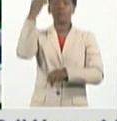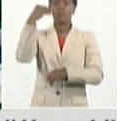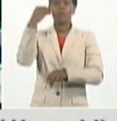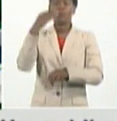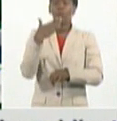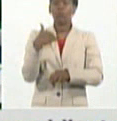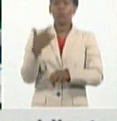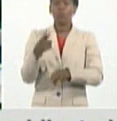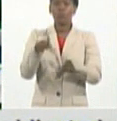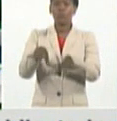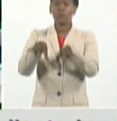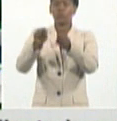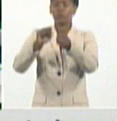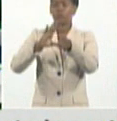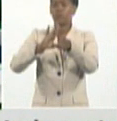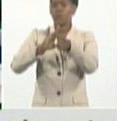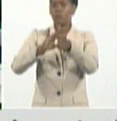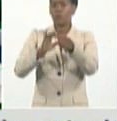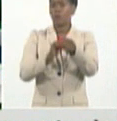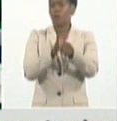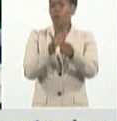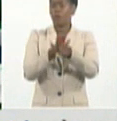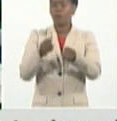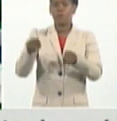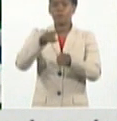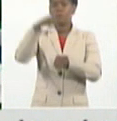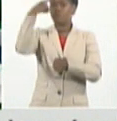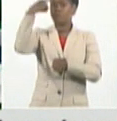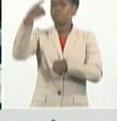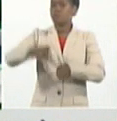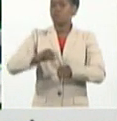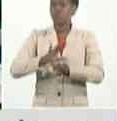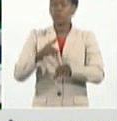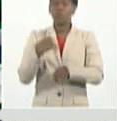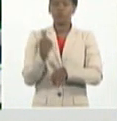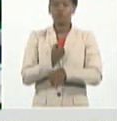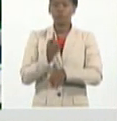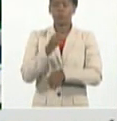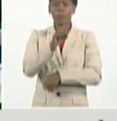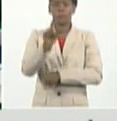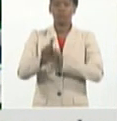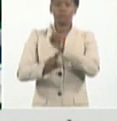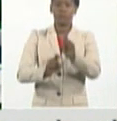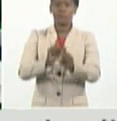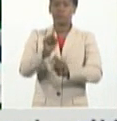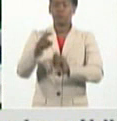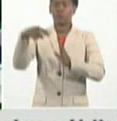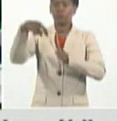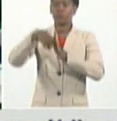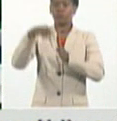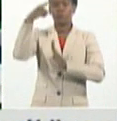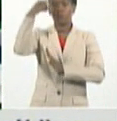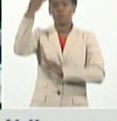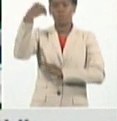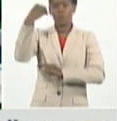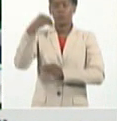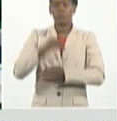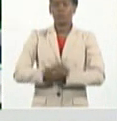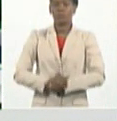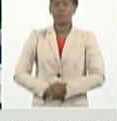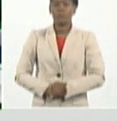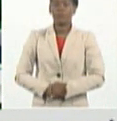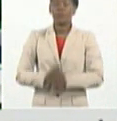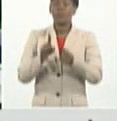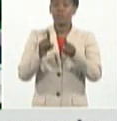detectar la fuente de infección de cada una de las personas que se diagnostican en nuestro país. Como es importante